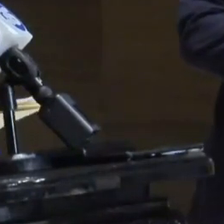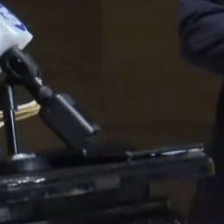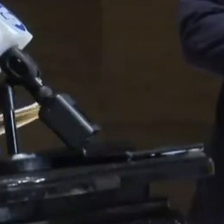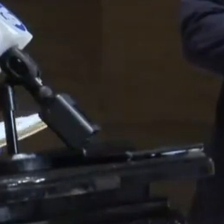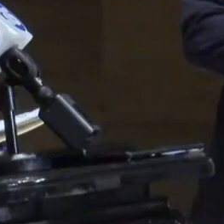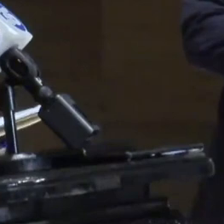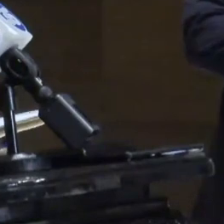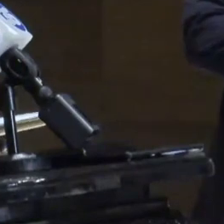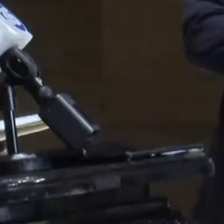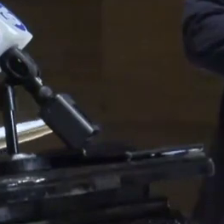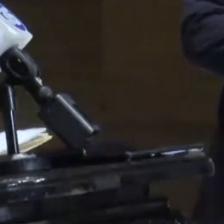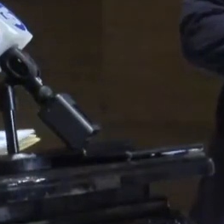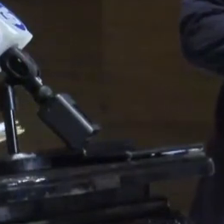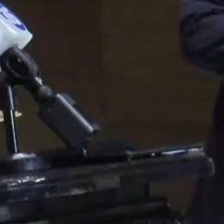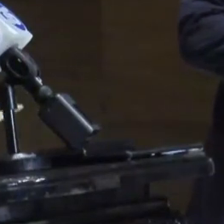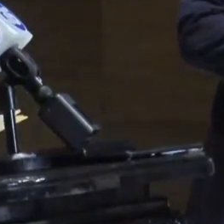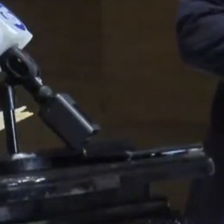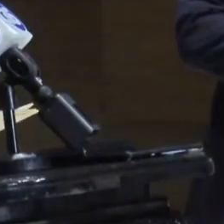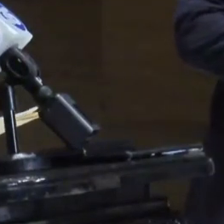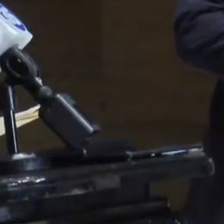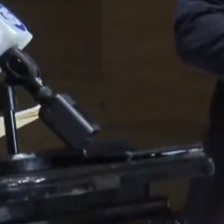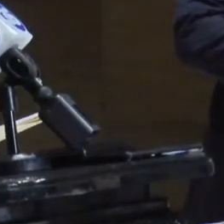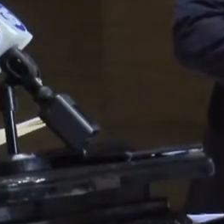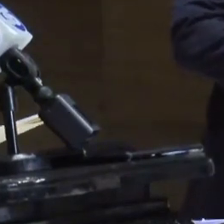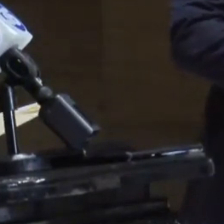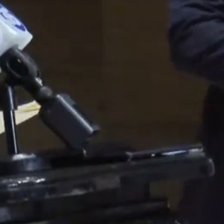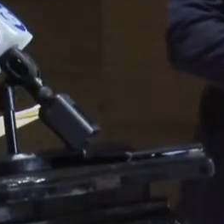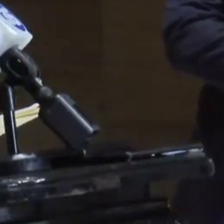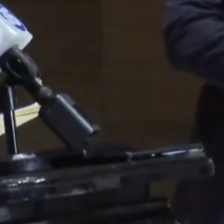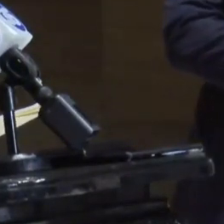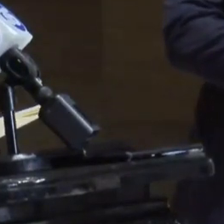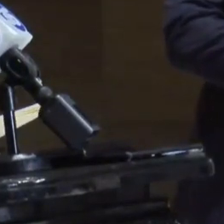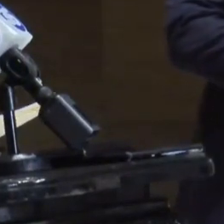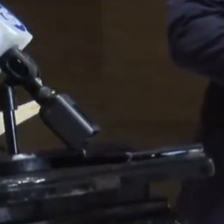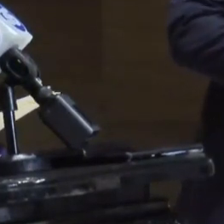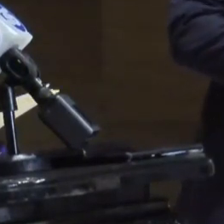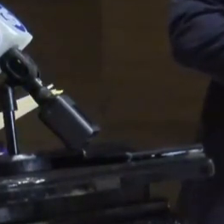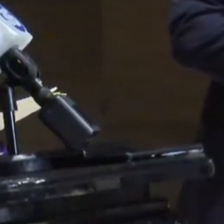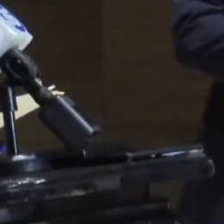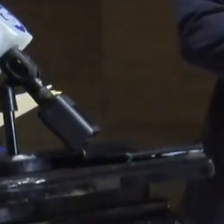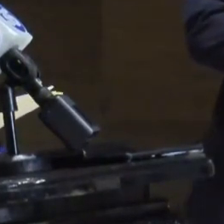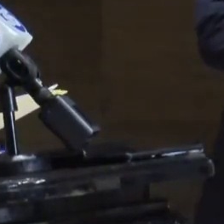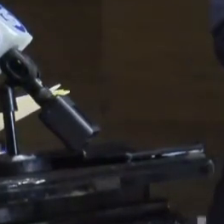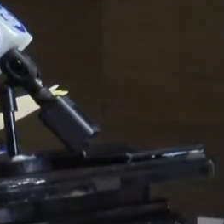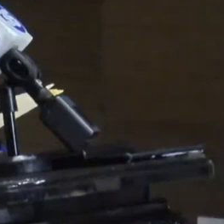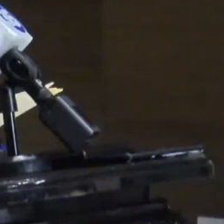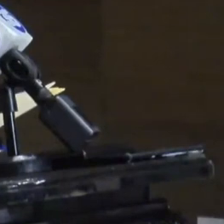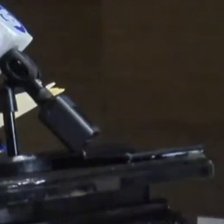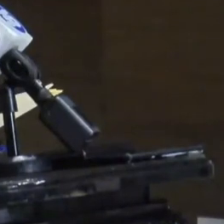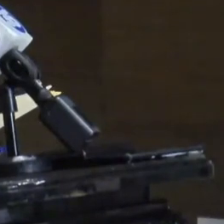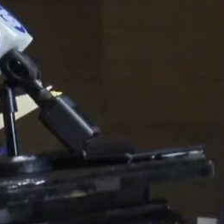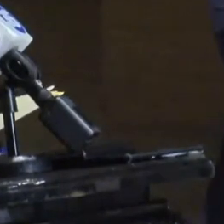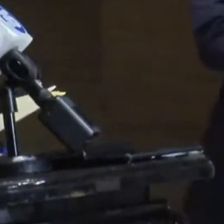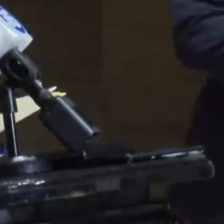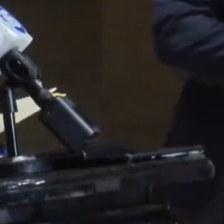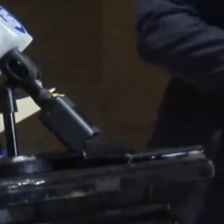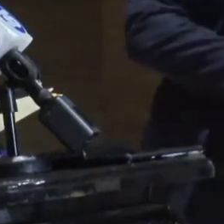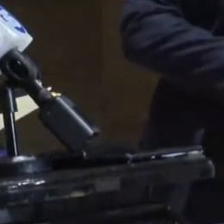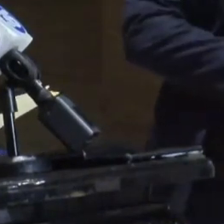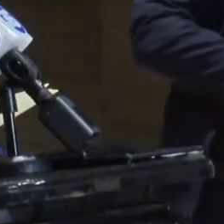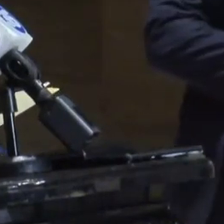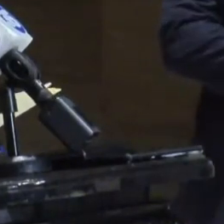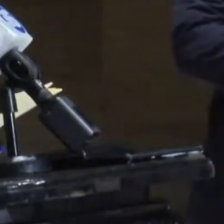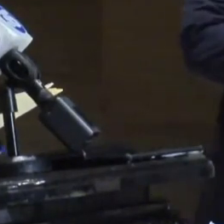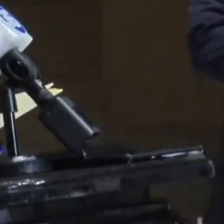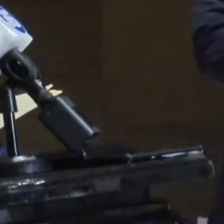es insuficiente y que tendrá que ser también la inteligencia política y social que estén detrás las que le